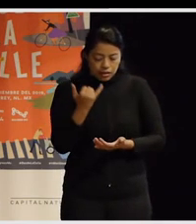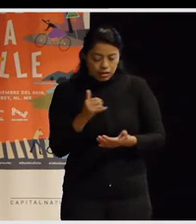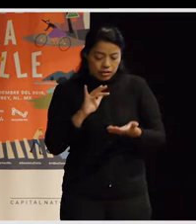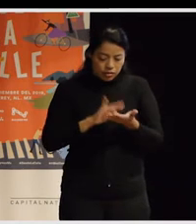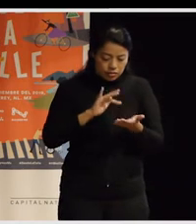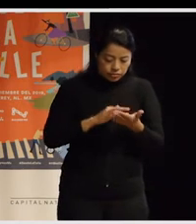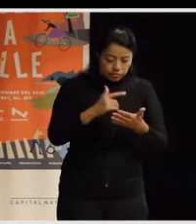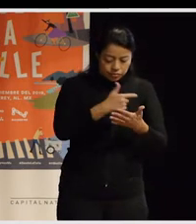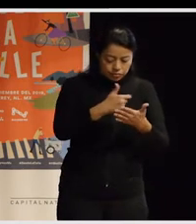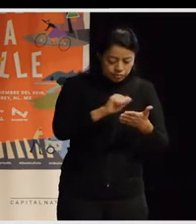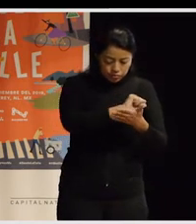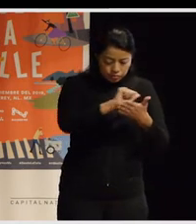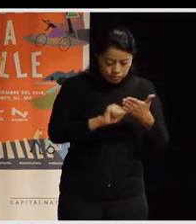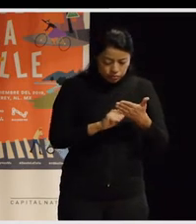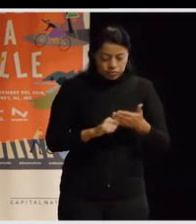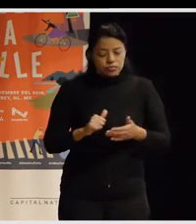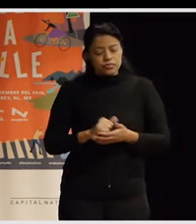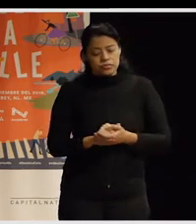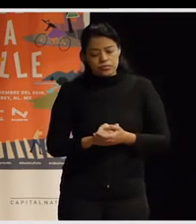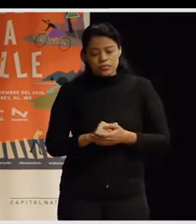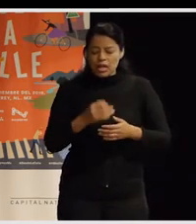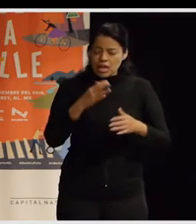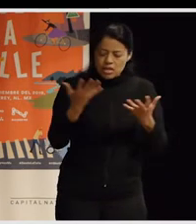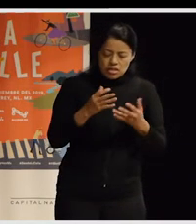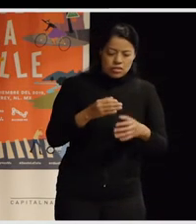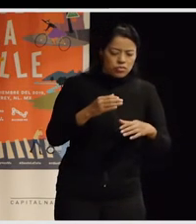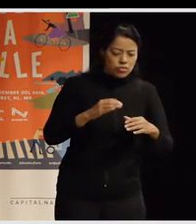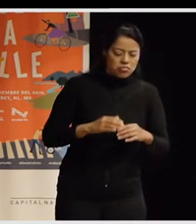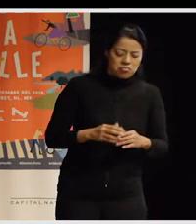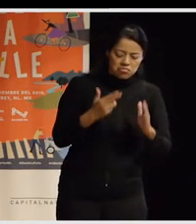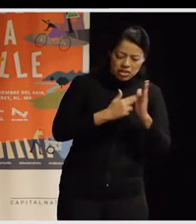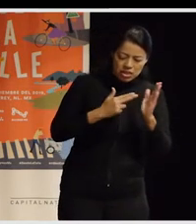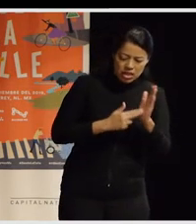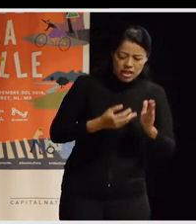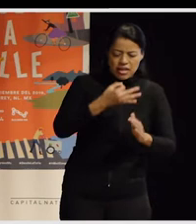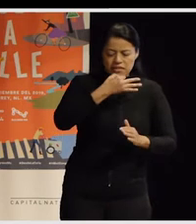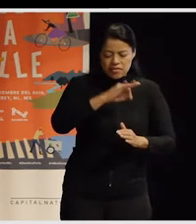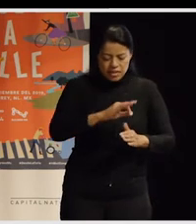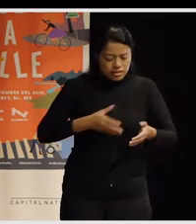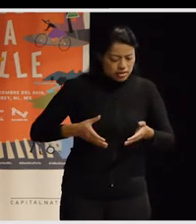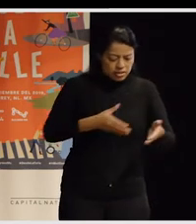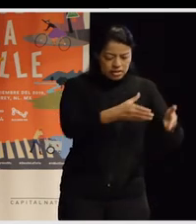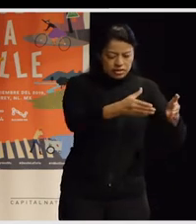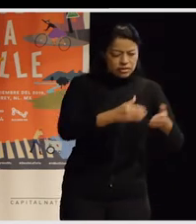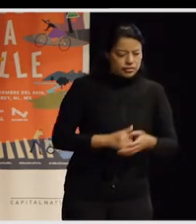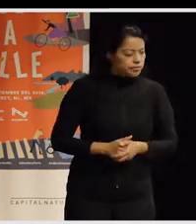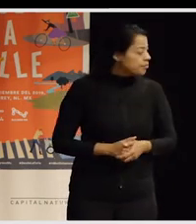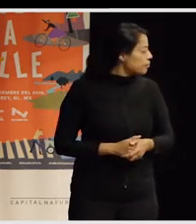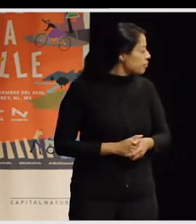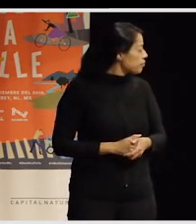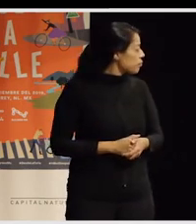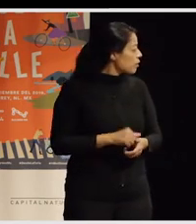Bueno, hicimos un montón de talleres, hicimos sesiones en la calle, fiestas y luego, sobre todo, digamos, la foto de